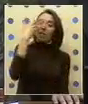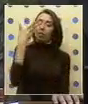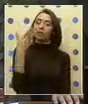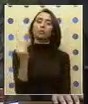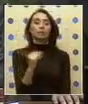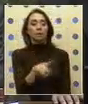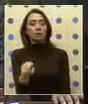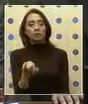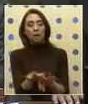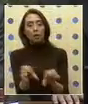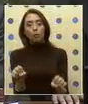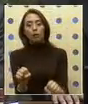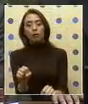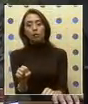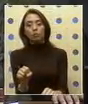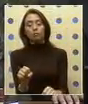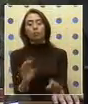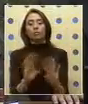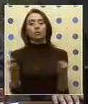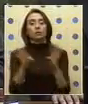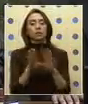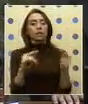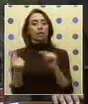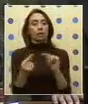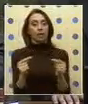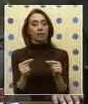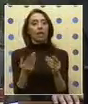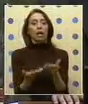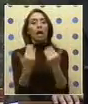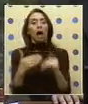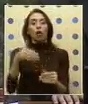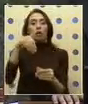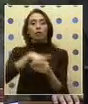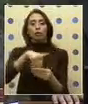¿Estamos de acuerdo? Cerrado el debate y vamos a proceder a las votaciones. Siente.